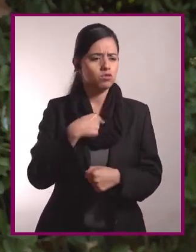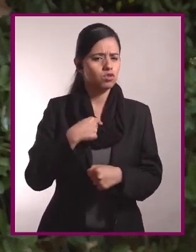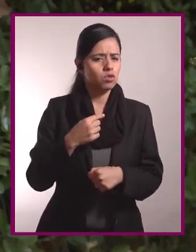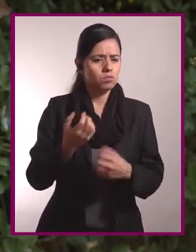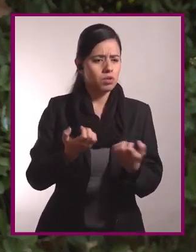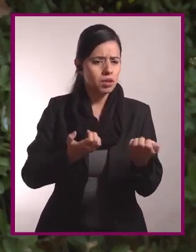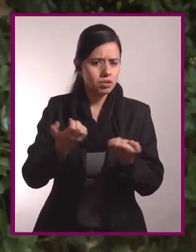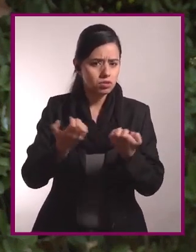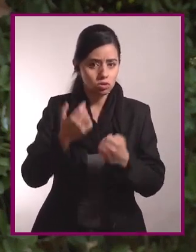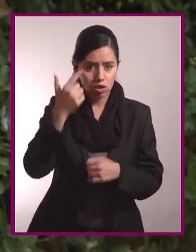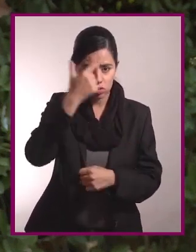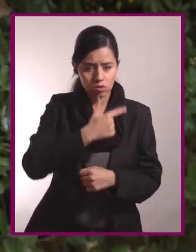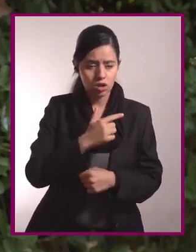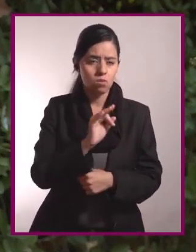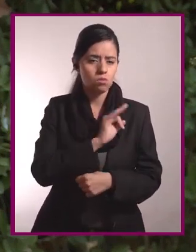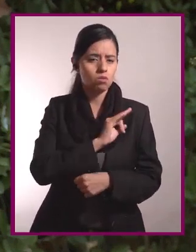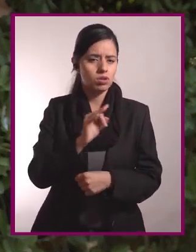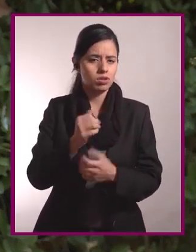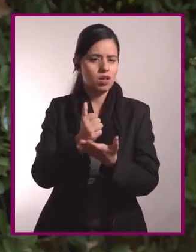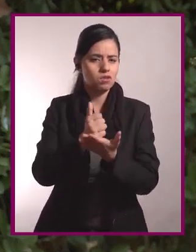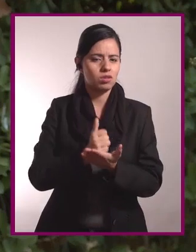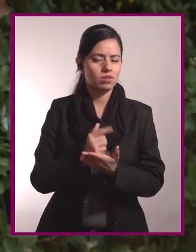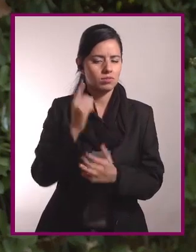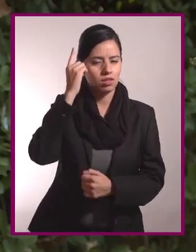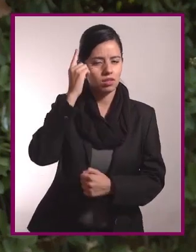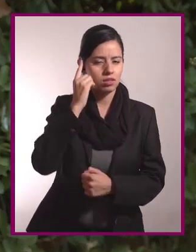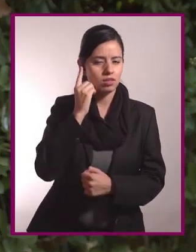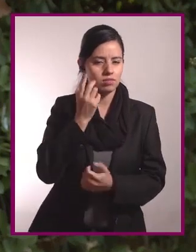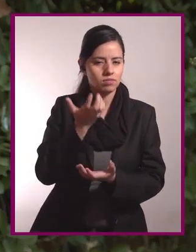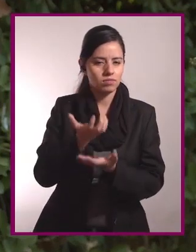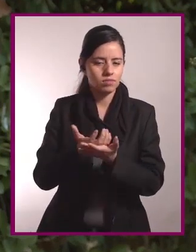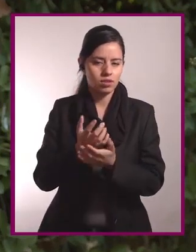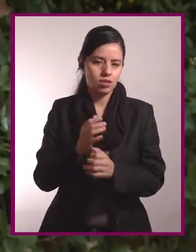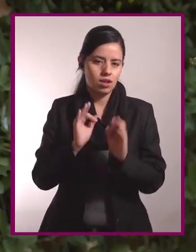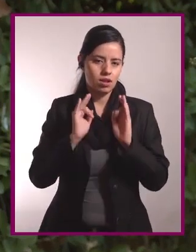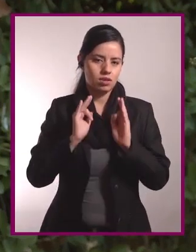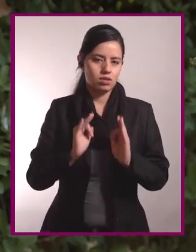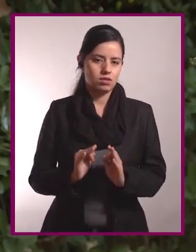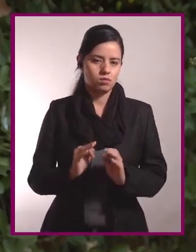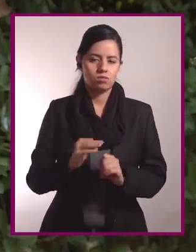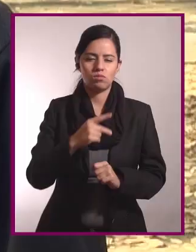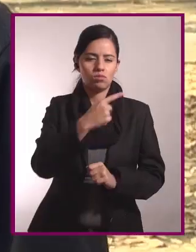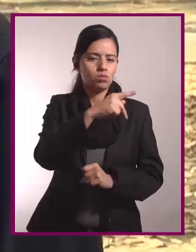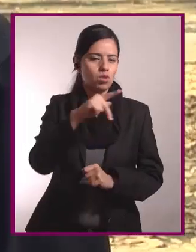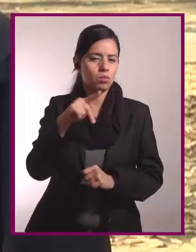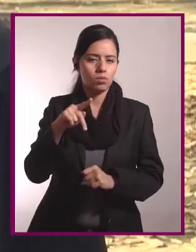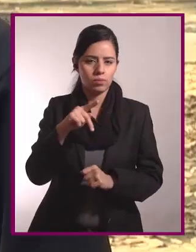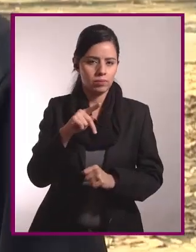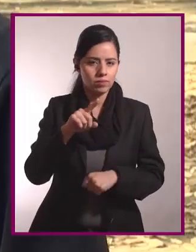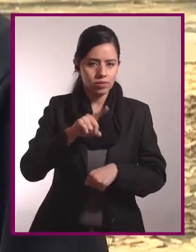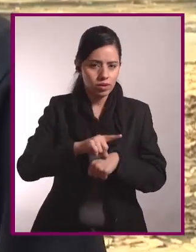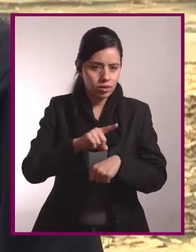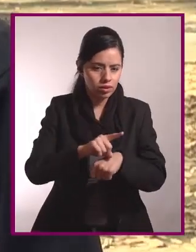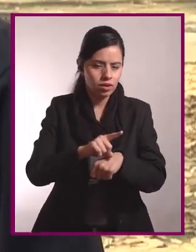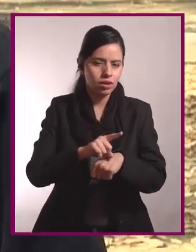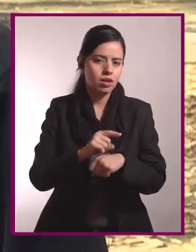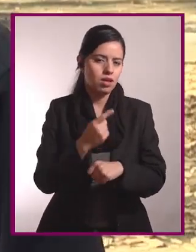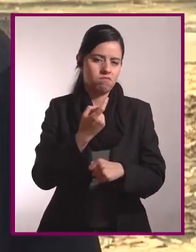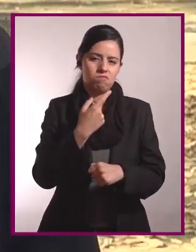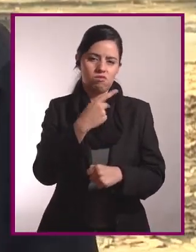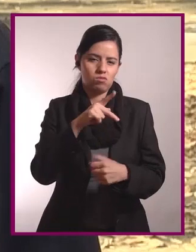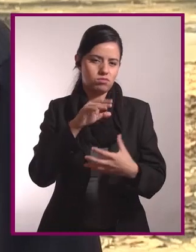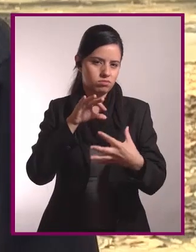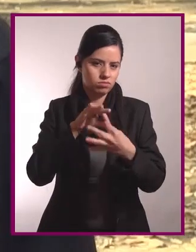La mejor hora de ejercicio es la que se ajuste a nuestro horario y rutina diaria. Oye, ¿y qué nos recomiendas para